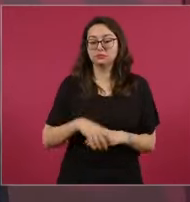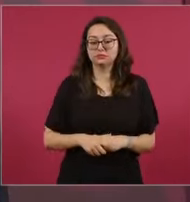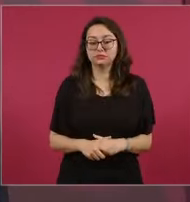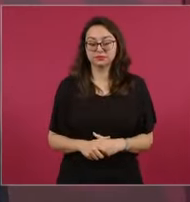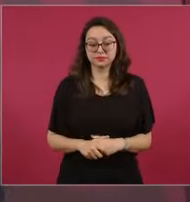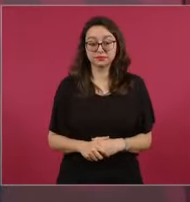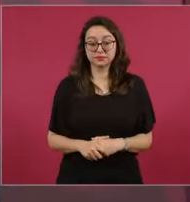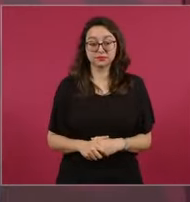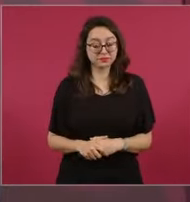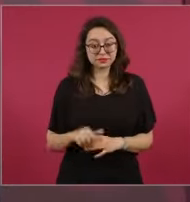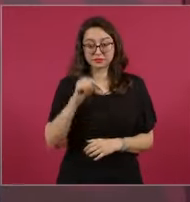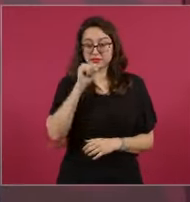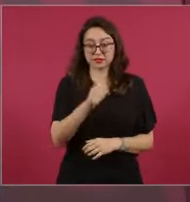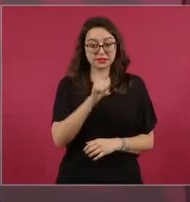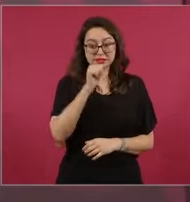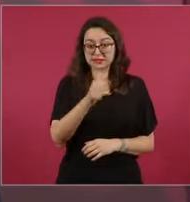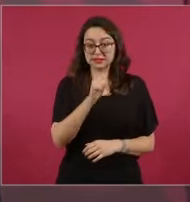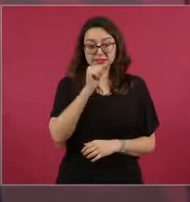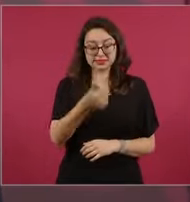nada.